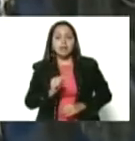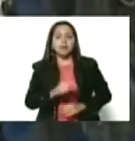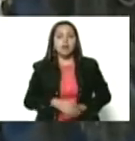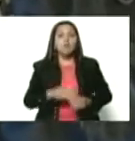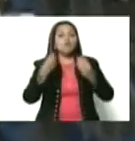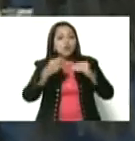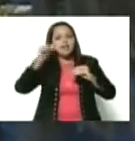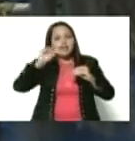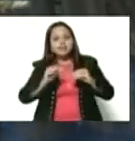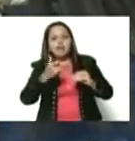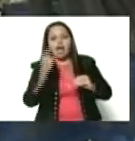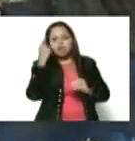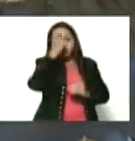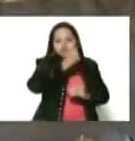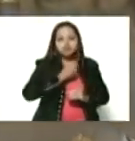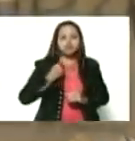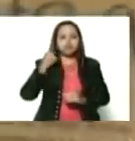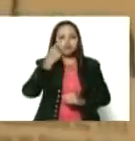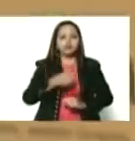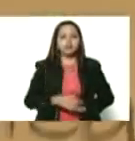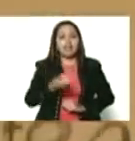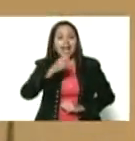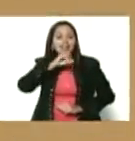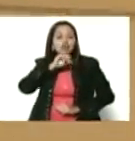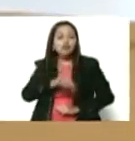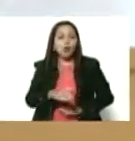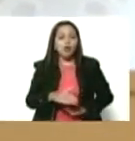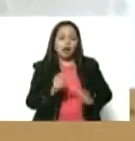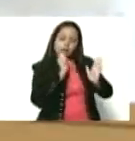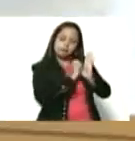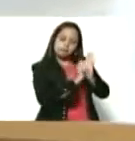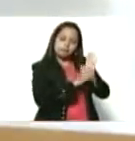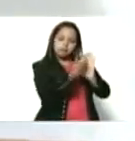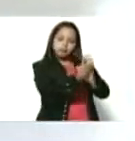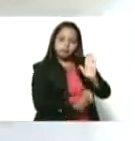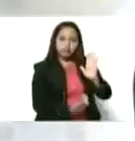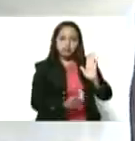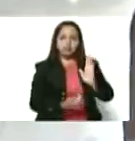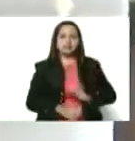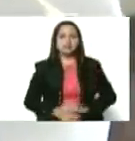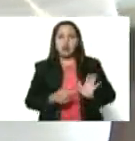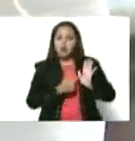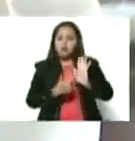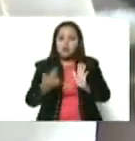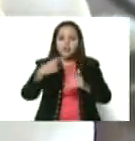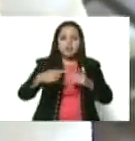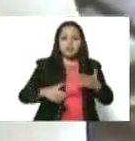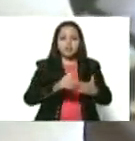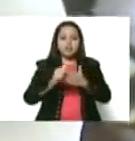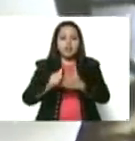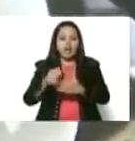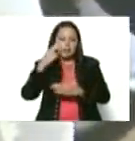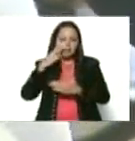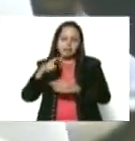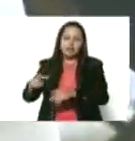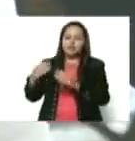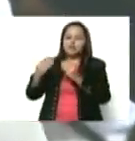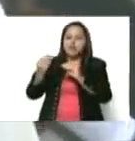sí tienen su rostro y tienen acá su biografía para reivindicar a esas heroínas. Esta muñequita que bella, ve.